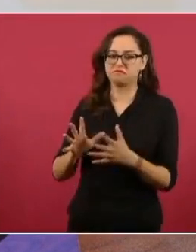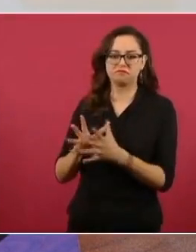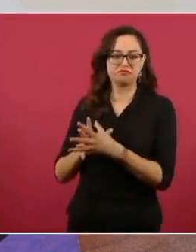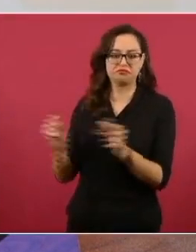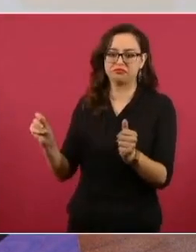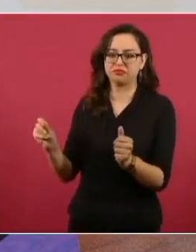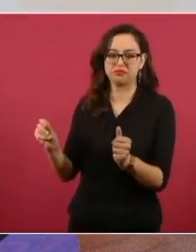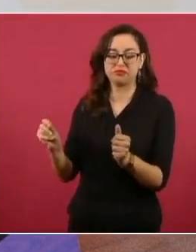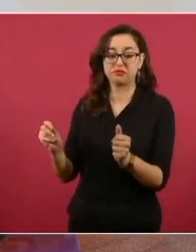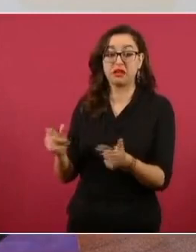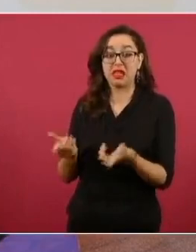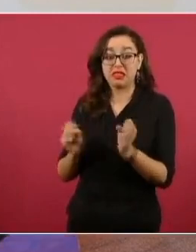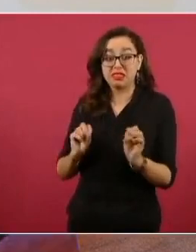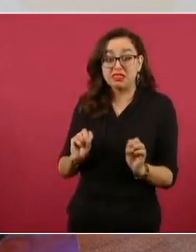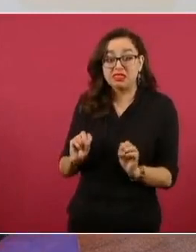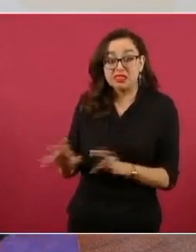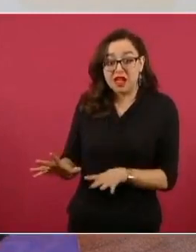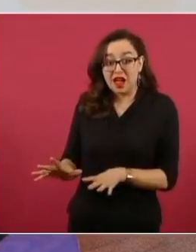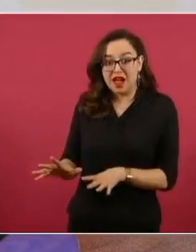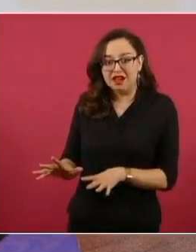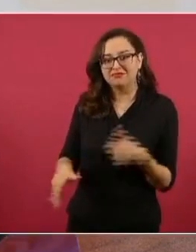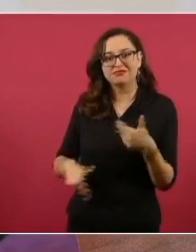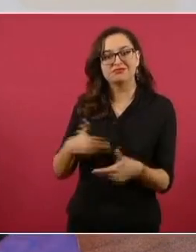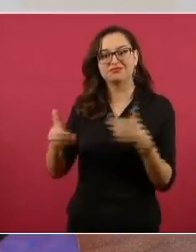a recuperarse